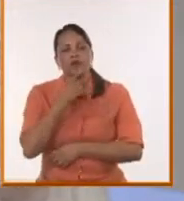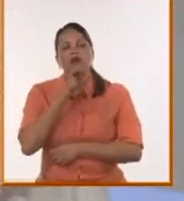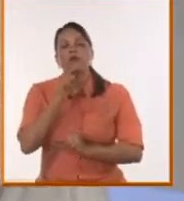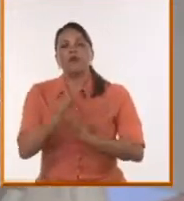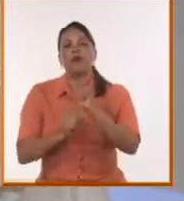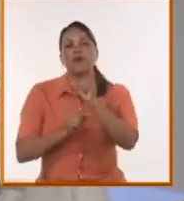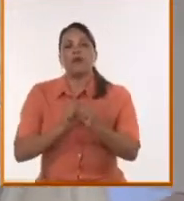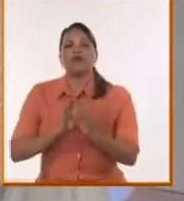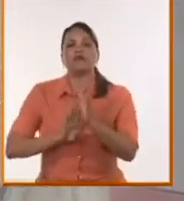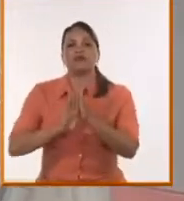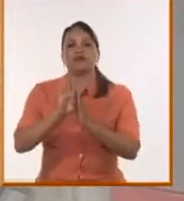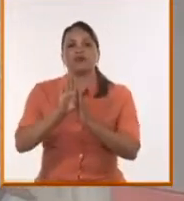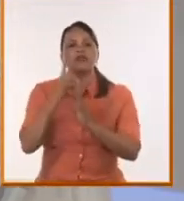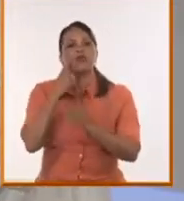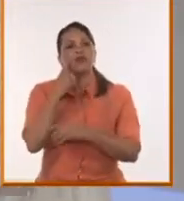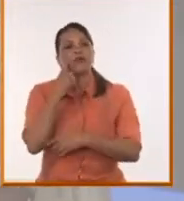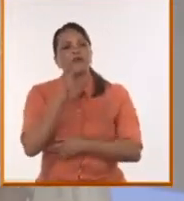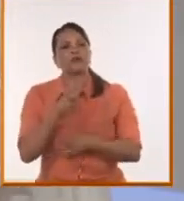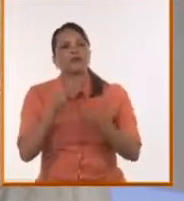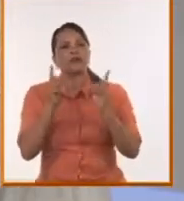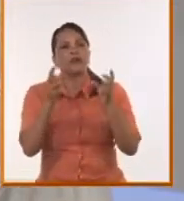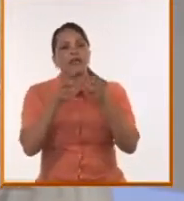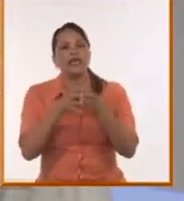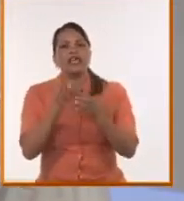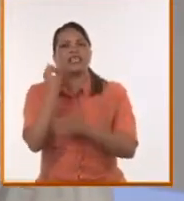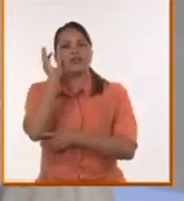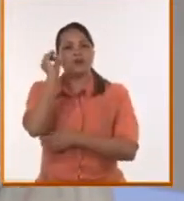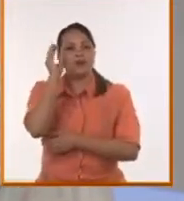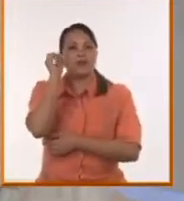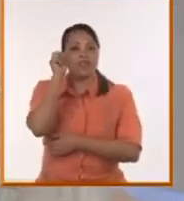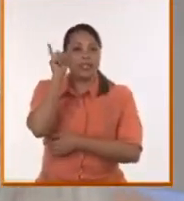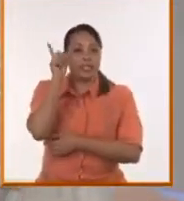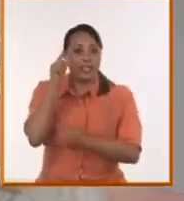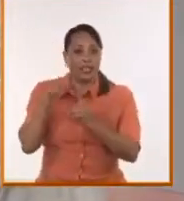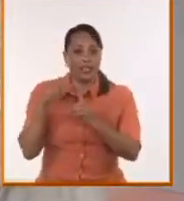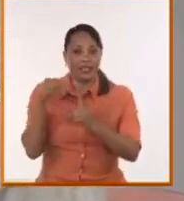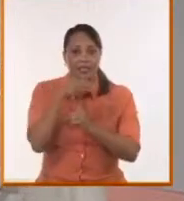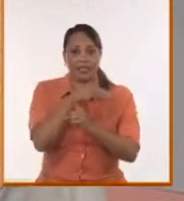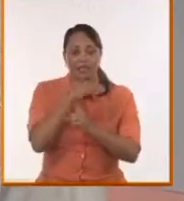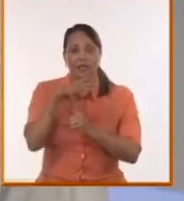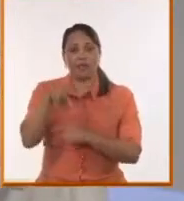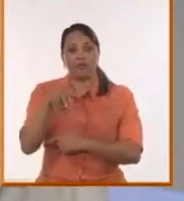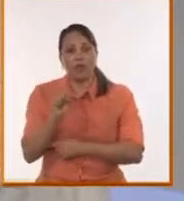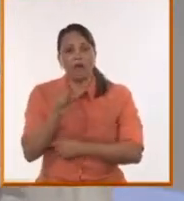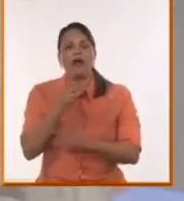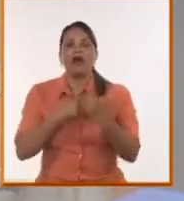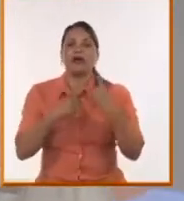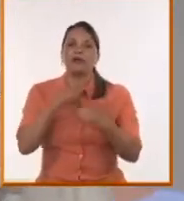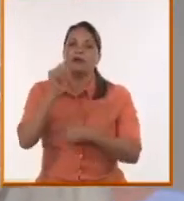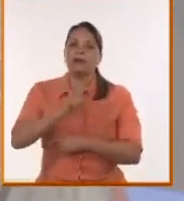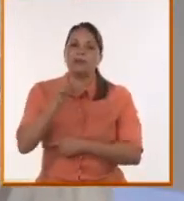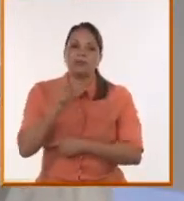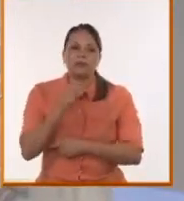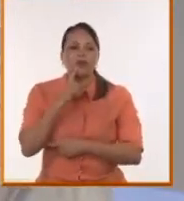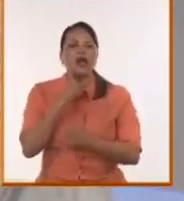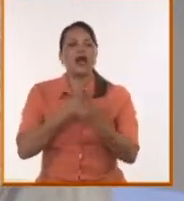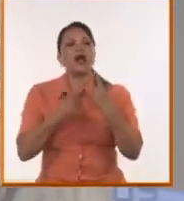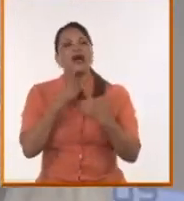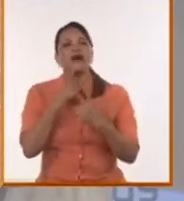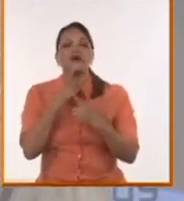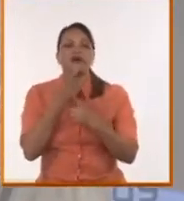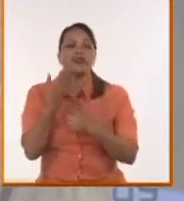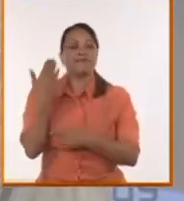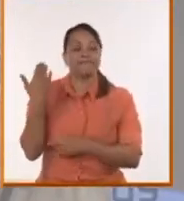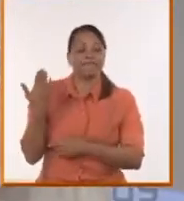ahora en este coloquio Patria es la innovación de esta gran cosa, de la inteligencia artificial, que para muchas y muchos de nosotros es algo todavía muy